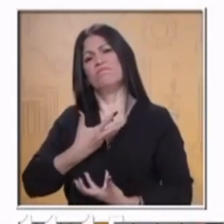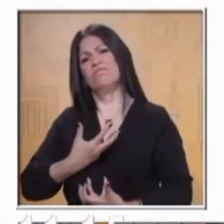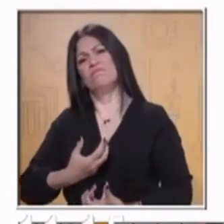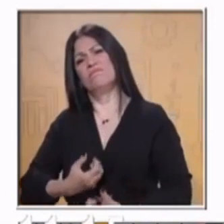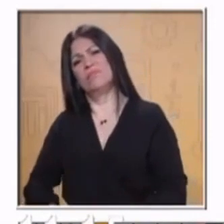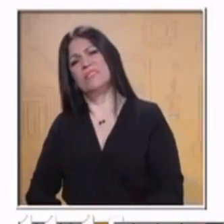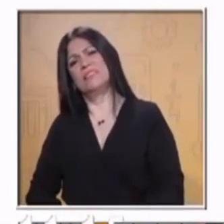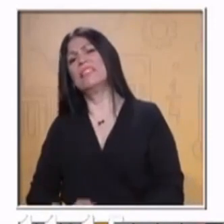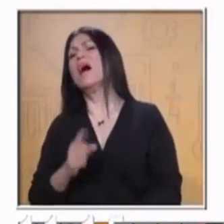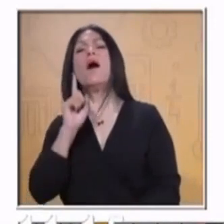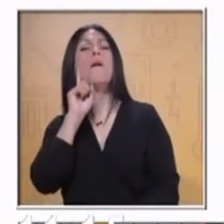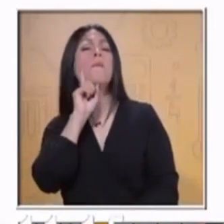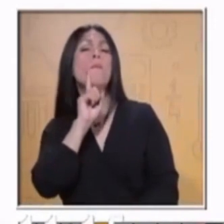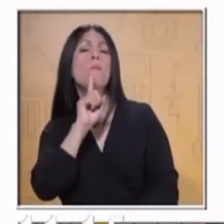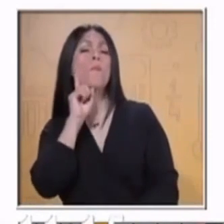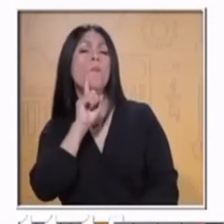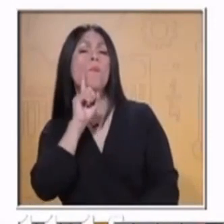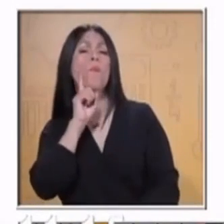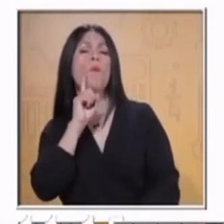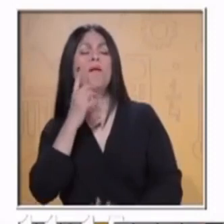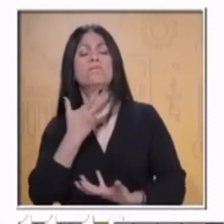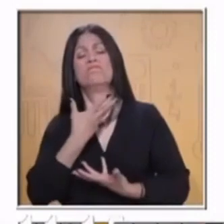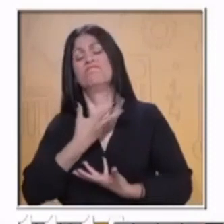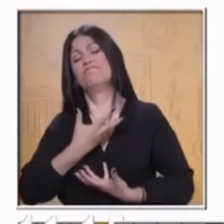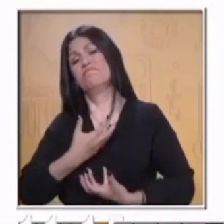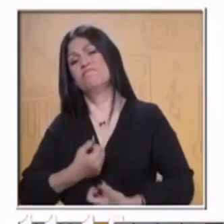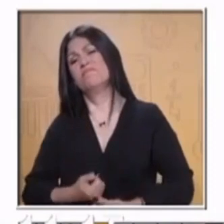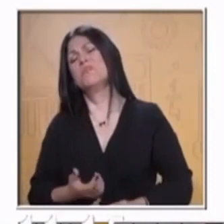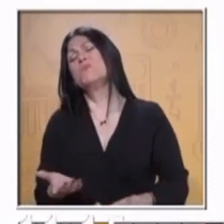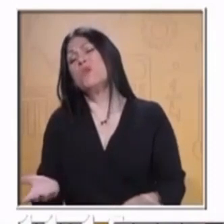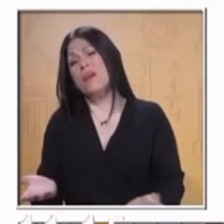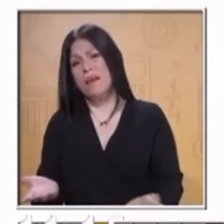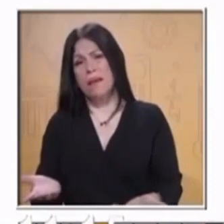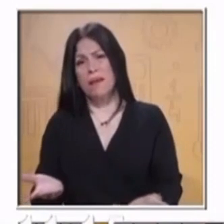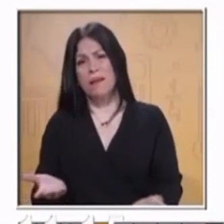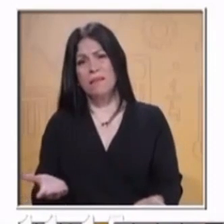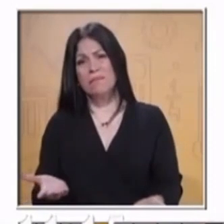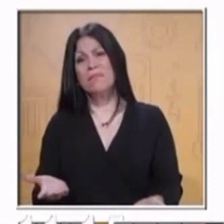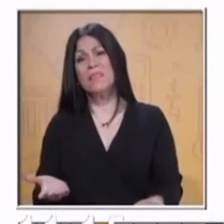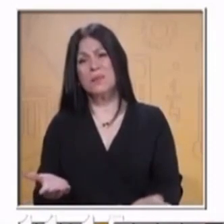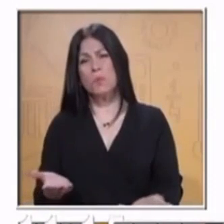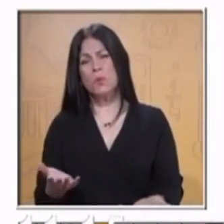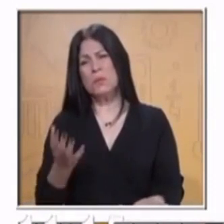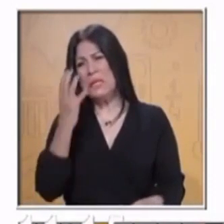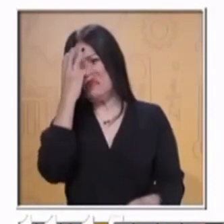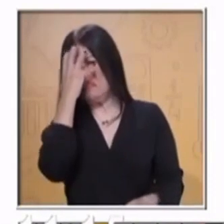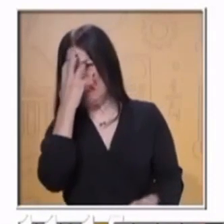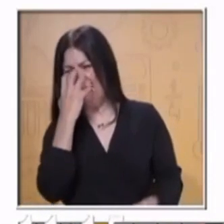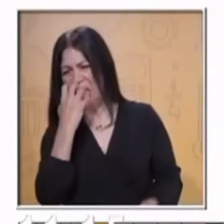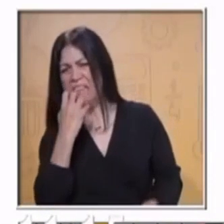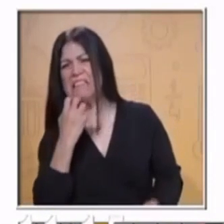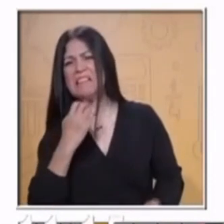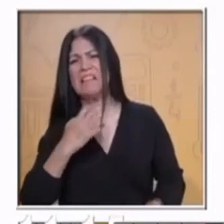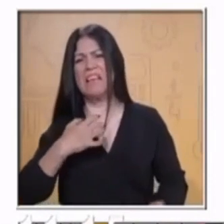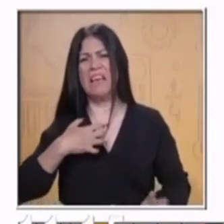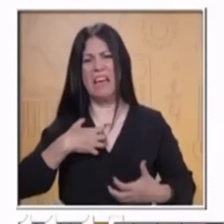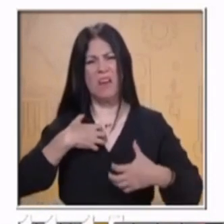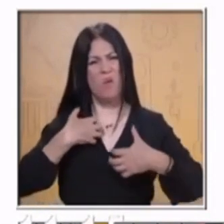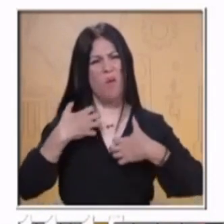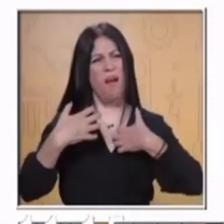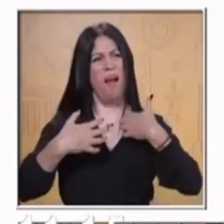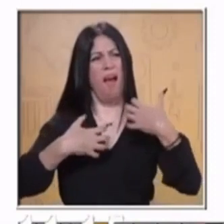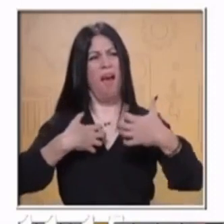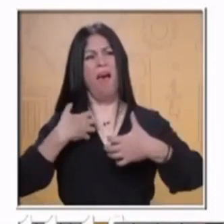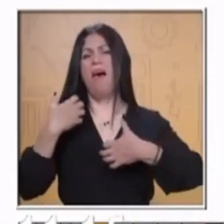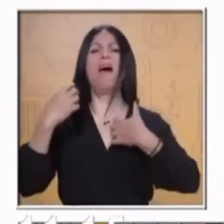protagonista? ¿Por qué creen que se sintió decepcionada, triste y enojada la protagonista? ¿Por qué creen? ¿Se acuerdan